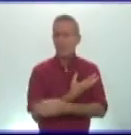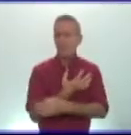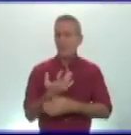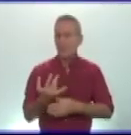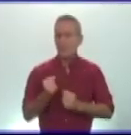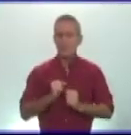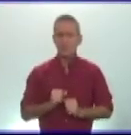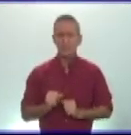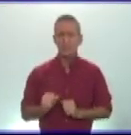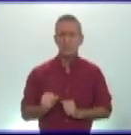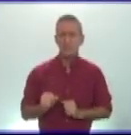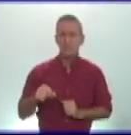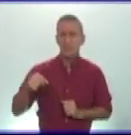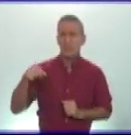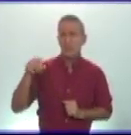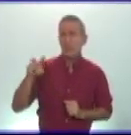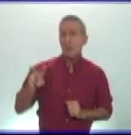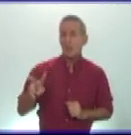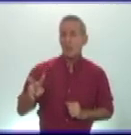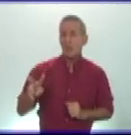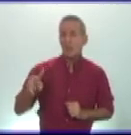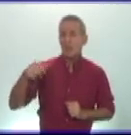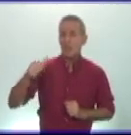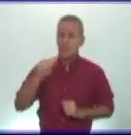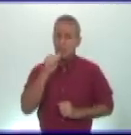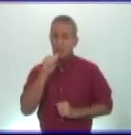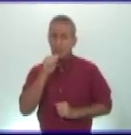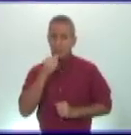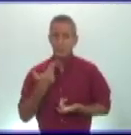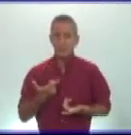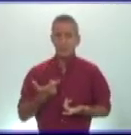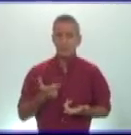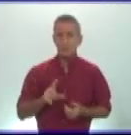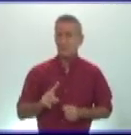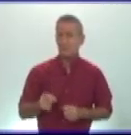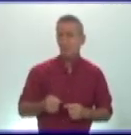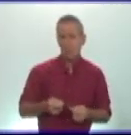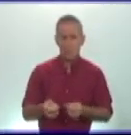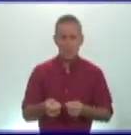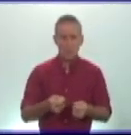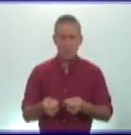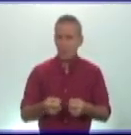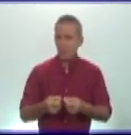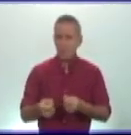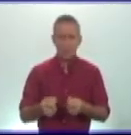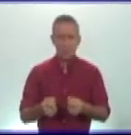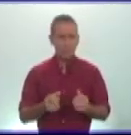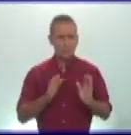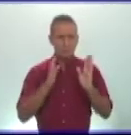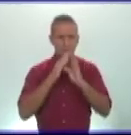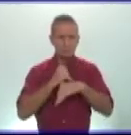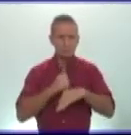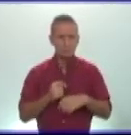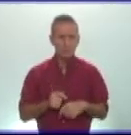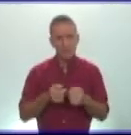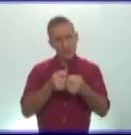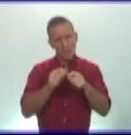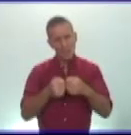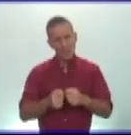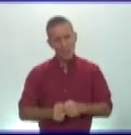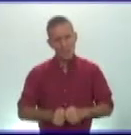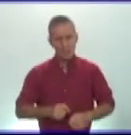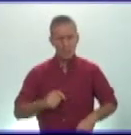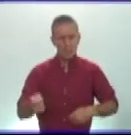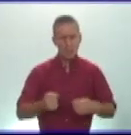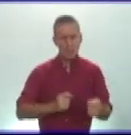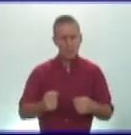vegetales y en la cría de animales de granja no usaban monedas y la artesanía y el comercio no estaban también